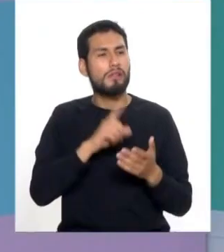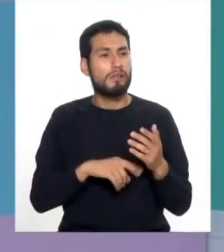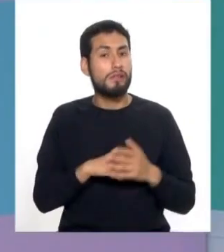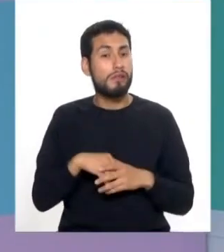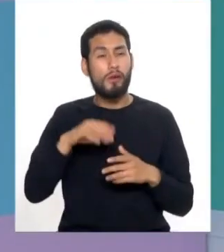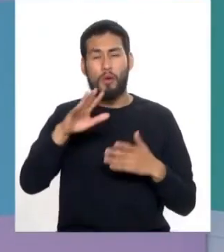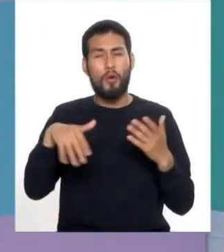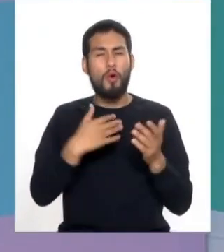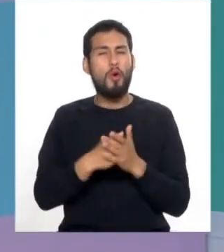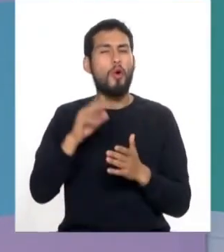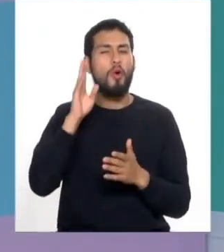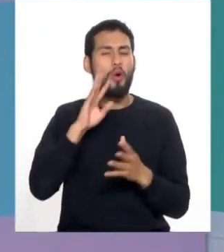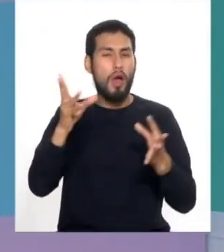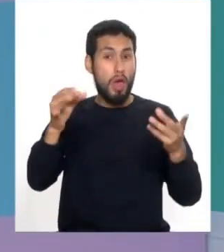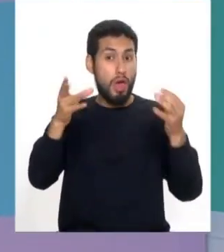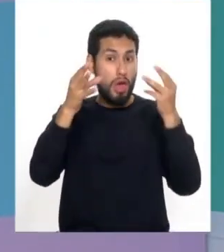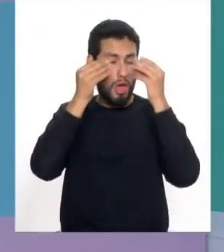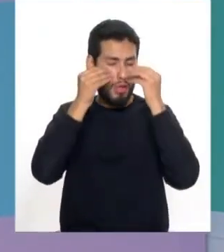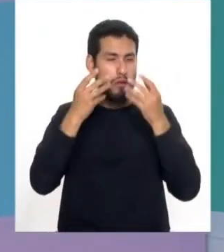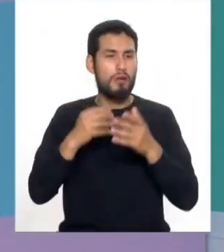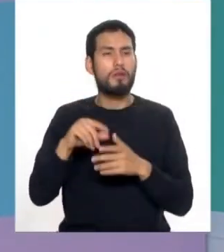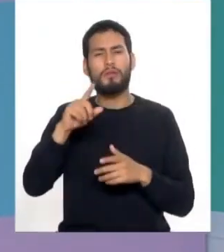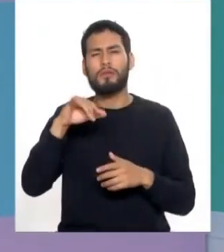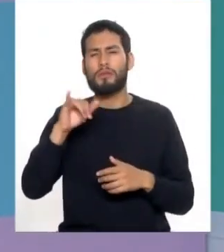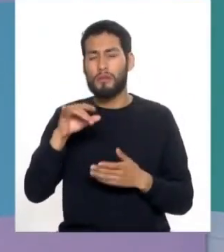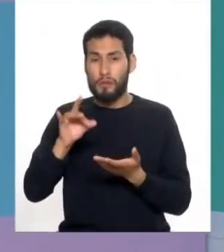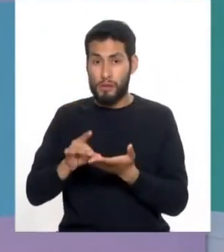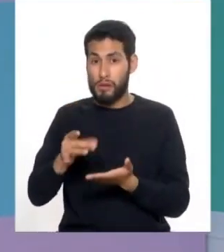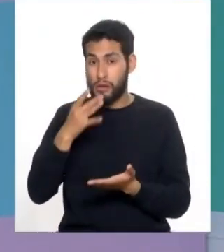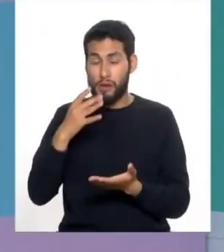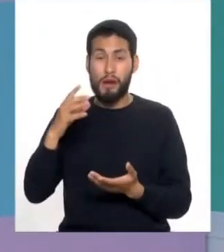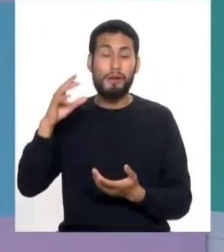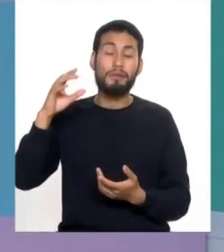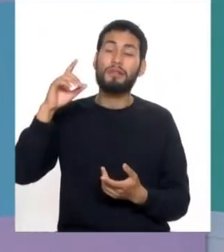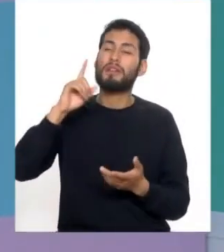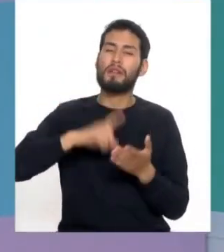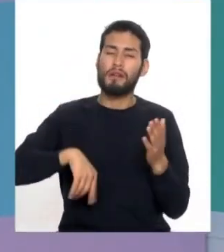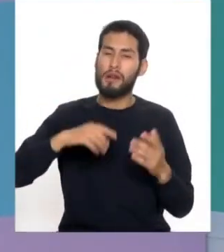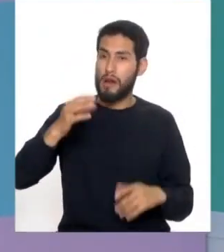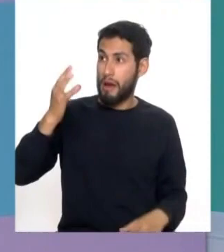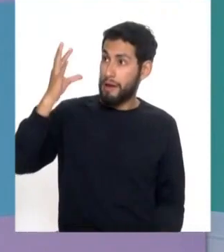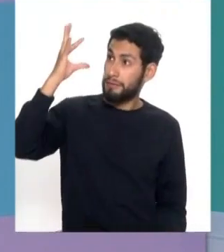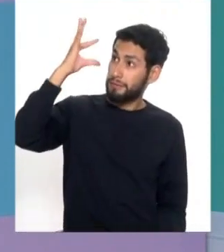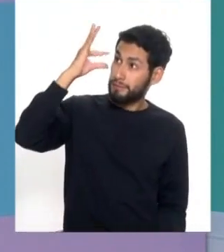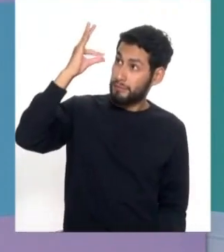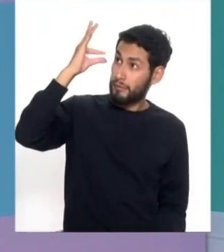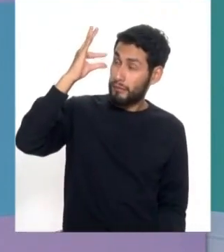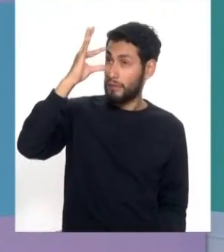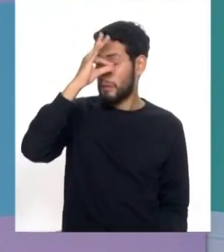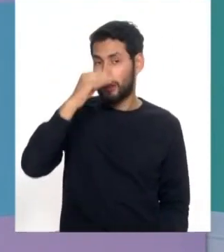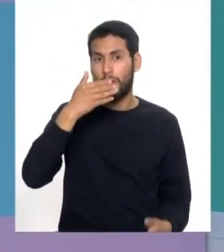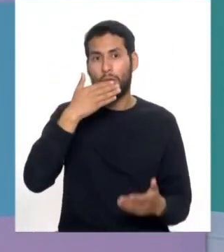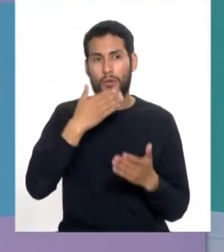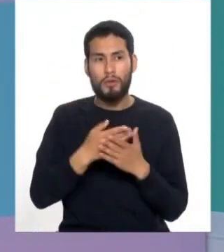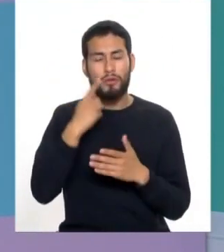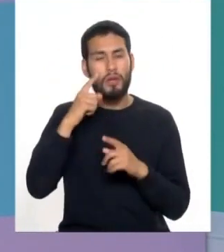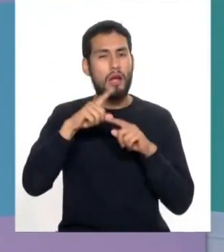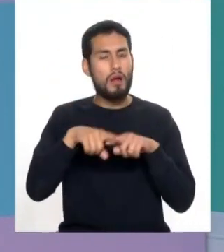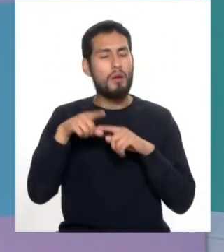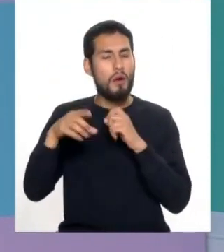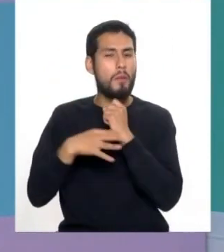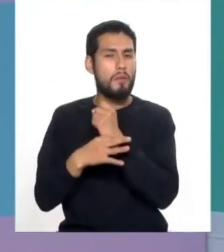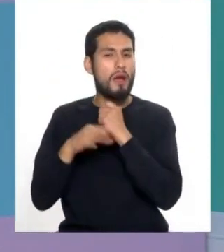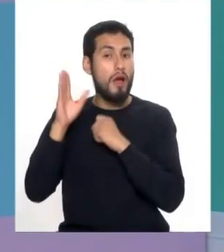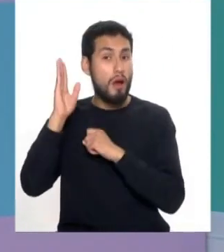contaminar y se le receta algunos medicamentos en gotas que hay que utilizarlos debidamente de acuerdo a la indicación de su